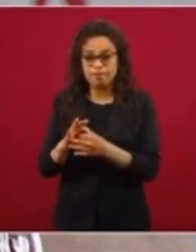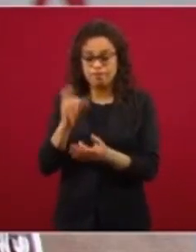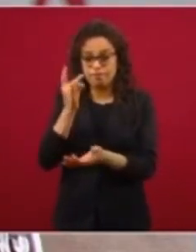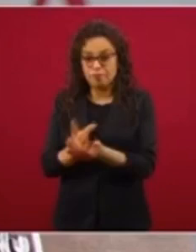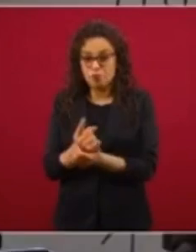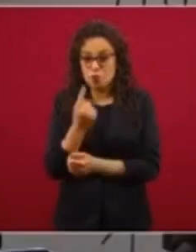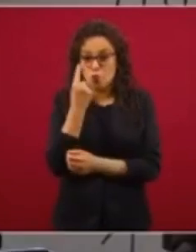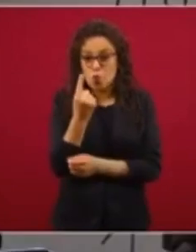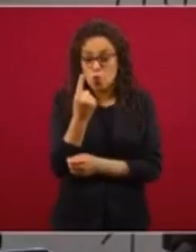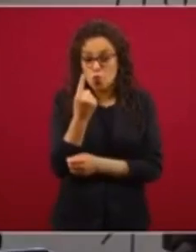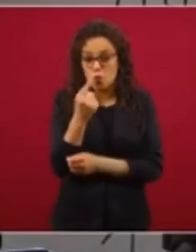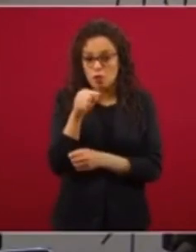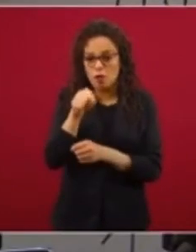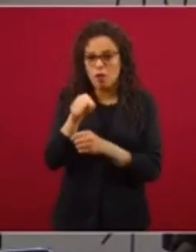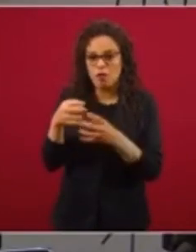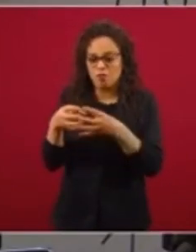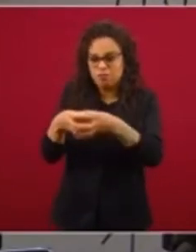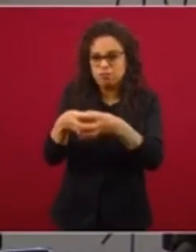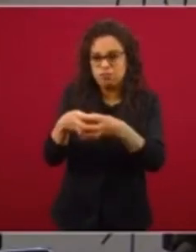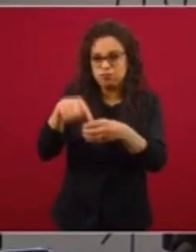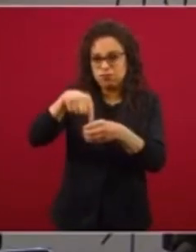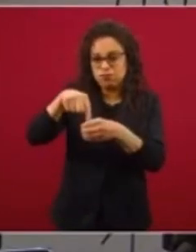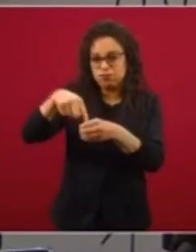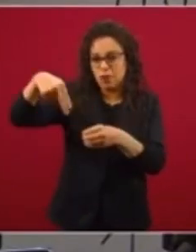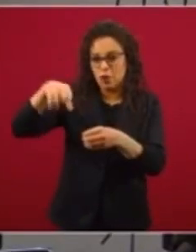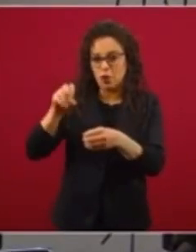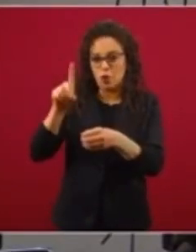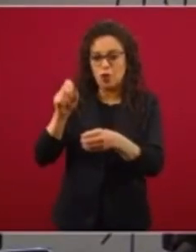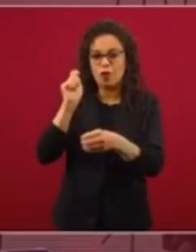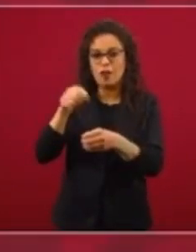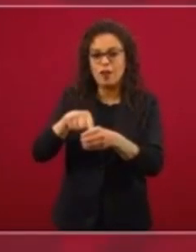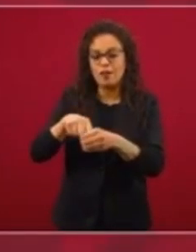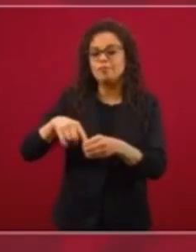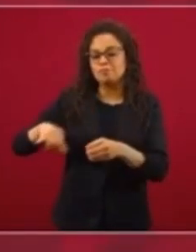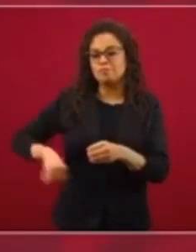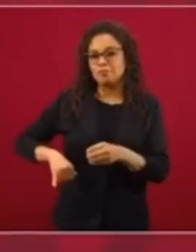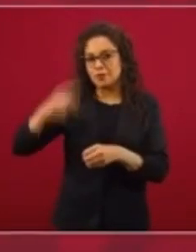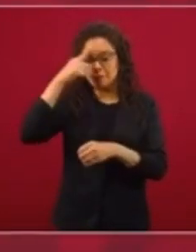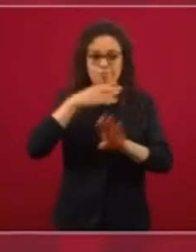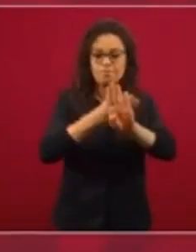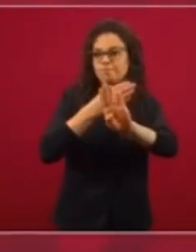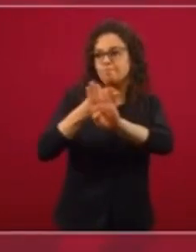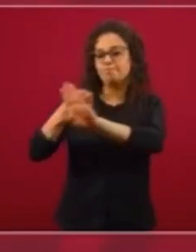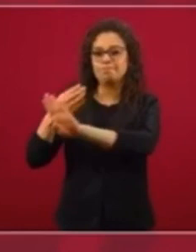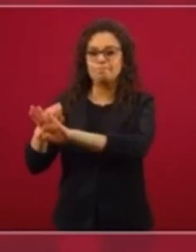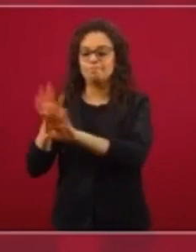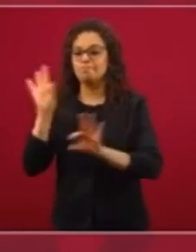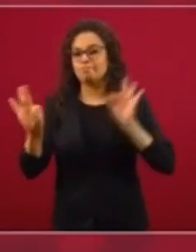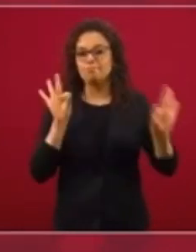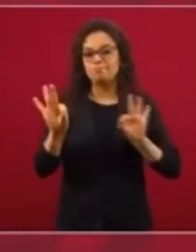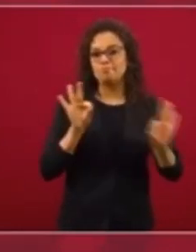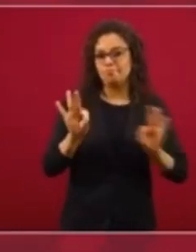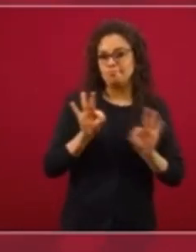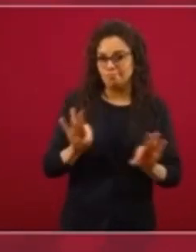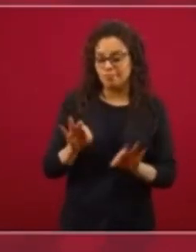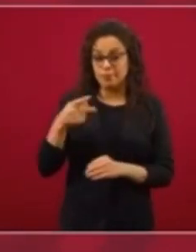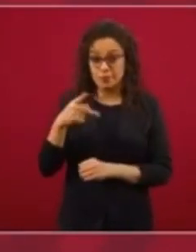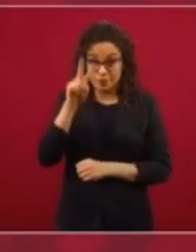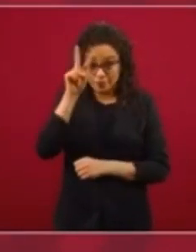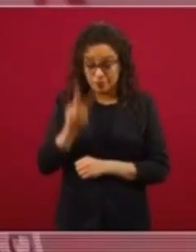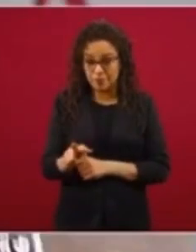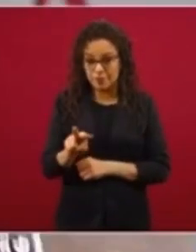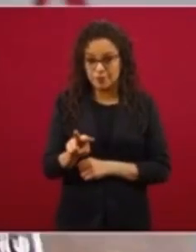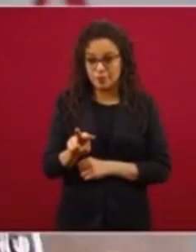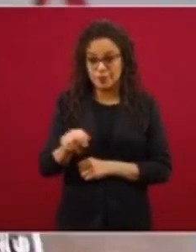nodo de interés. Lo que aquí creo que importa mucho es que Twitter, la empresa